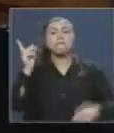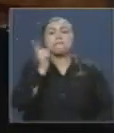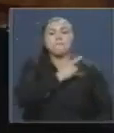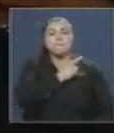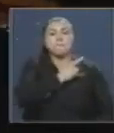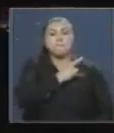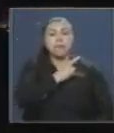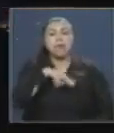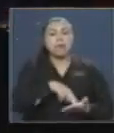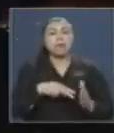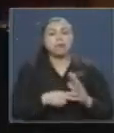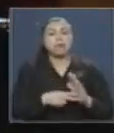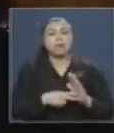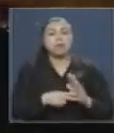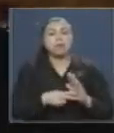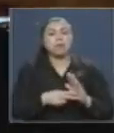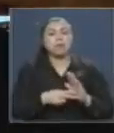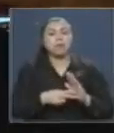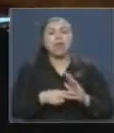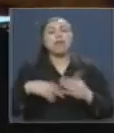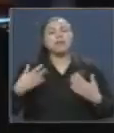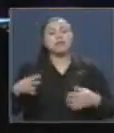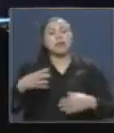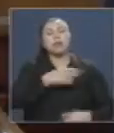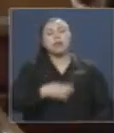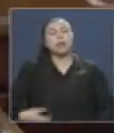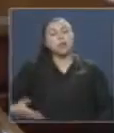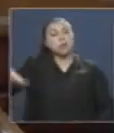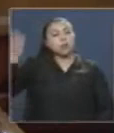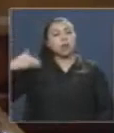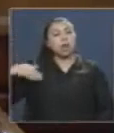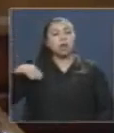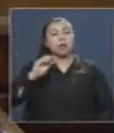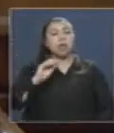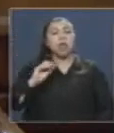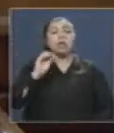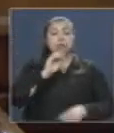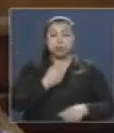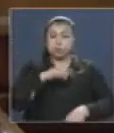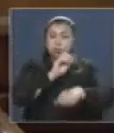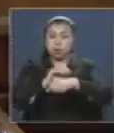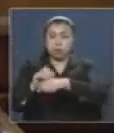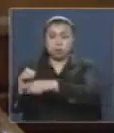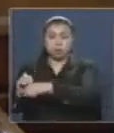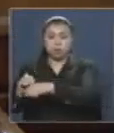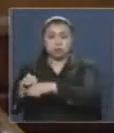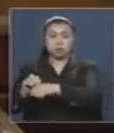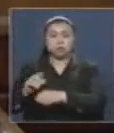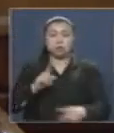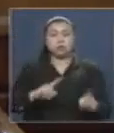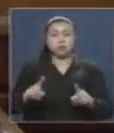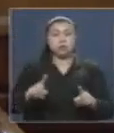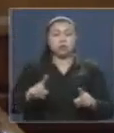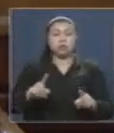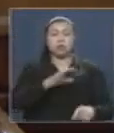Es un problema heredado de la anterior Administración. Estas alertas se las hice llegar a la anterior Ministra de Salud